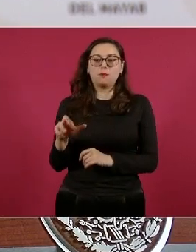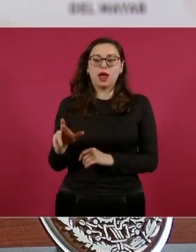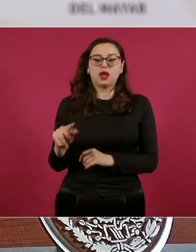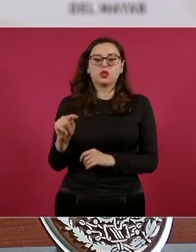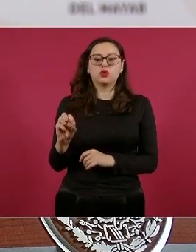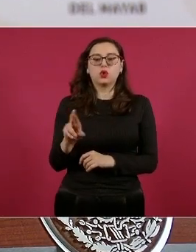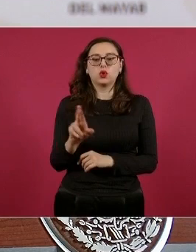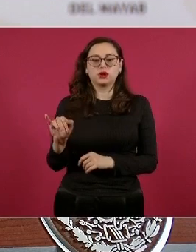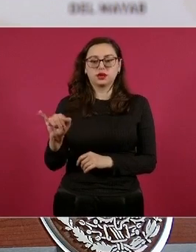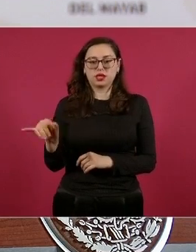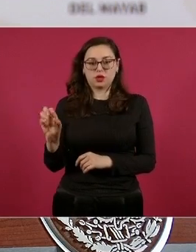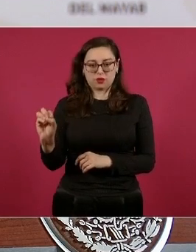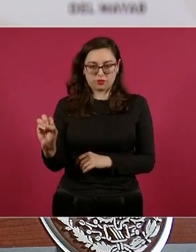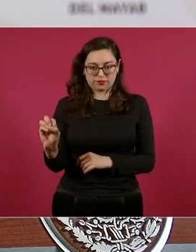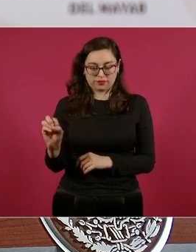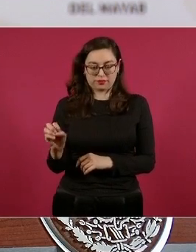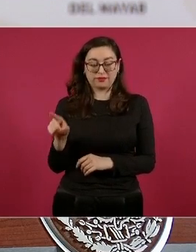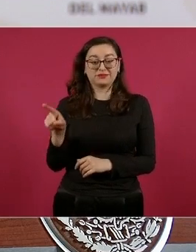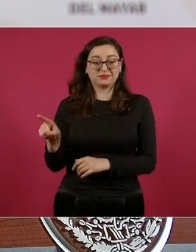Él decía,